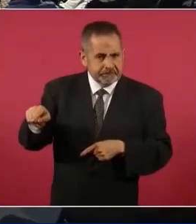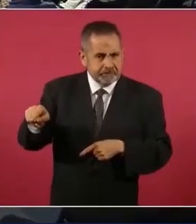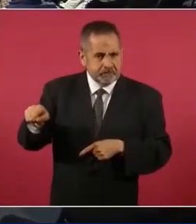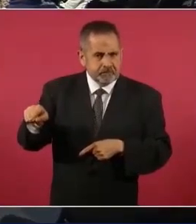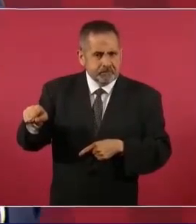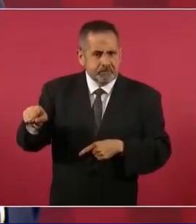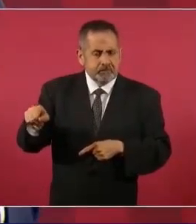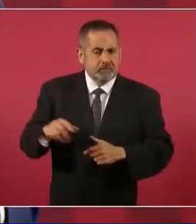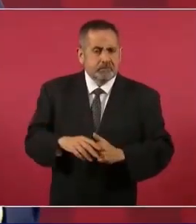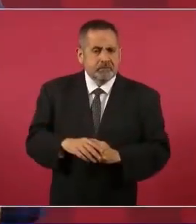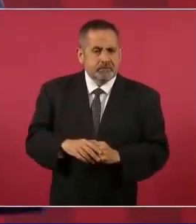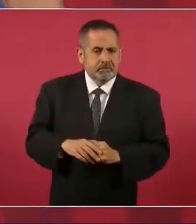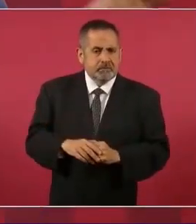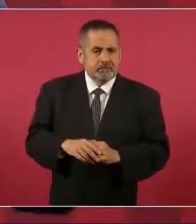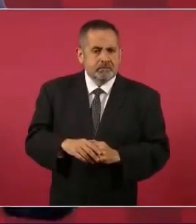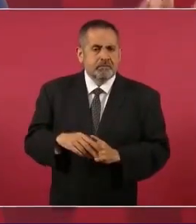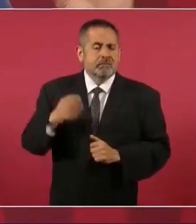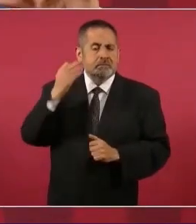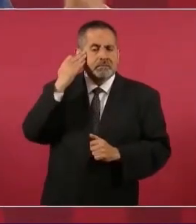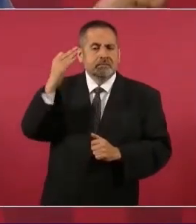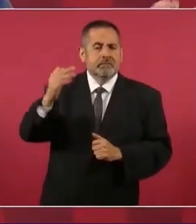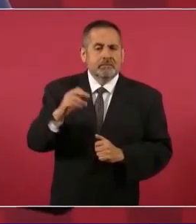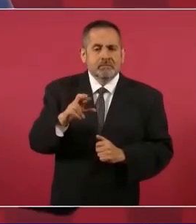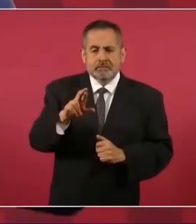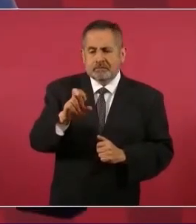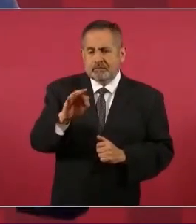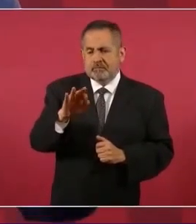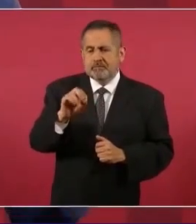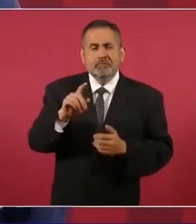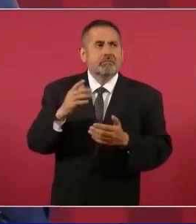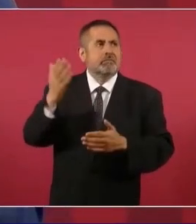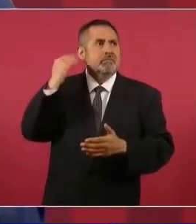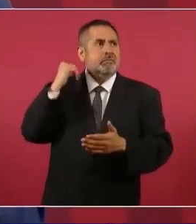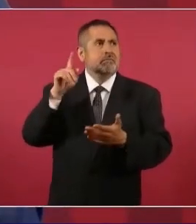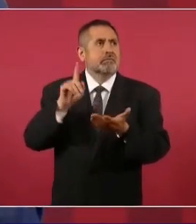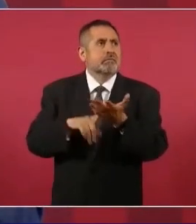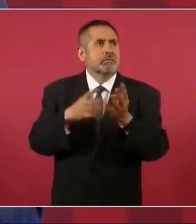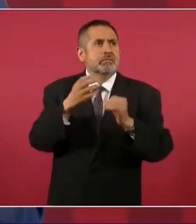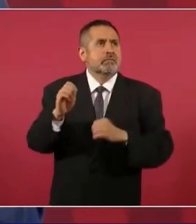durante la reforma, o sea, mediados del siglo XIX,